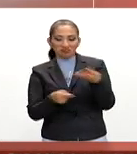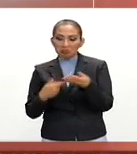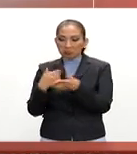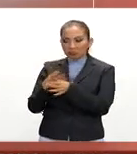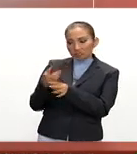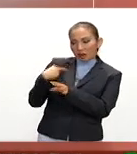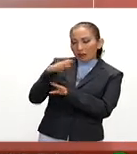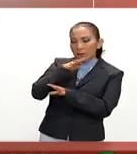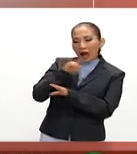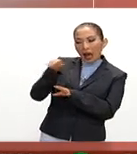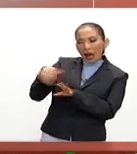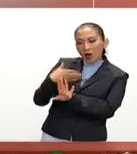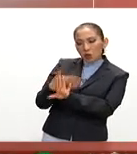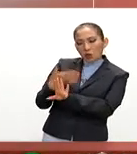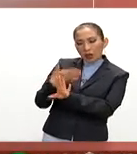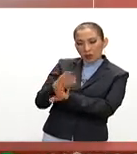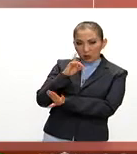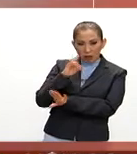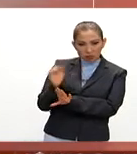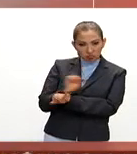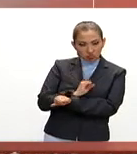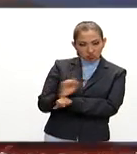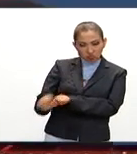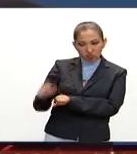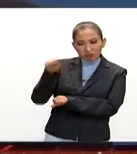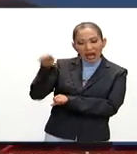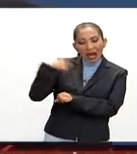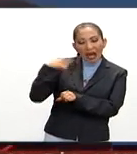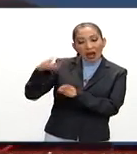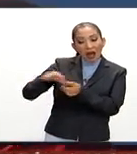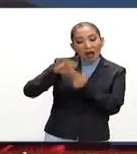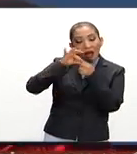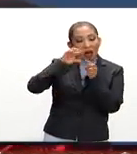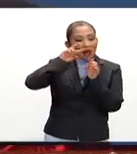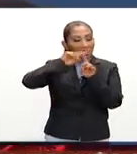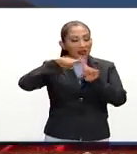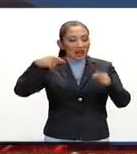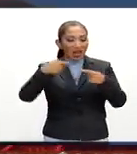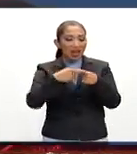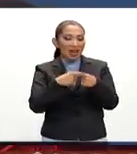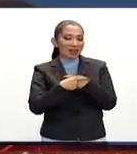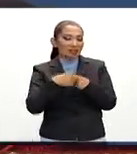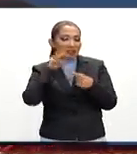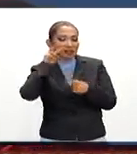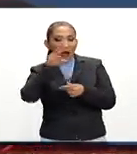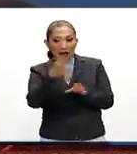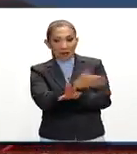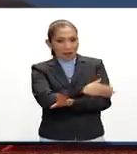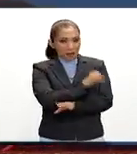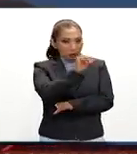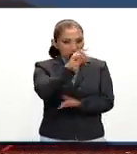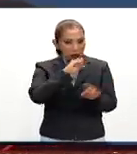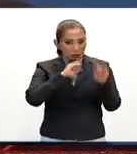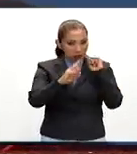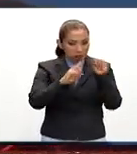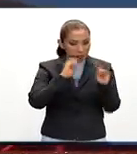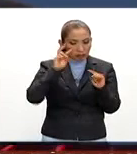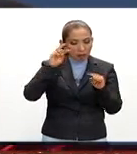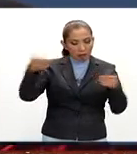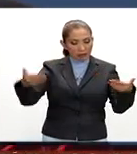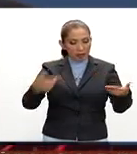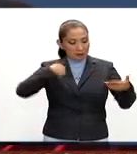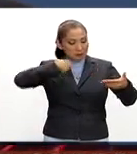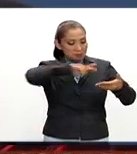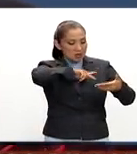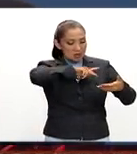los flancos vulnerables de Hillary Clinton, había marcado los contrastes, que era algo que no se había visto en otros debates. Este fue